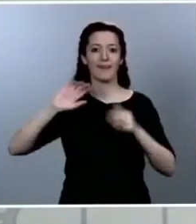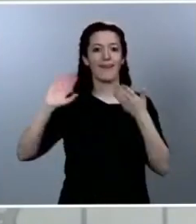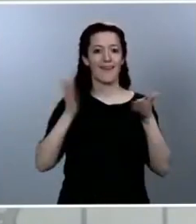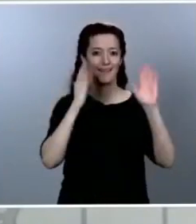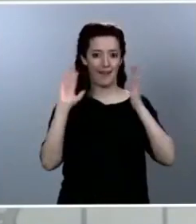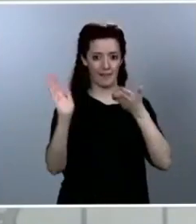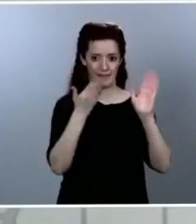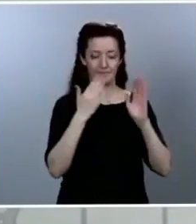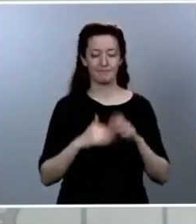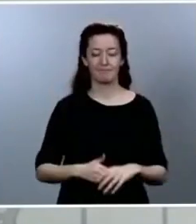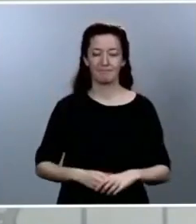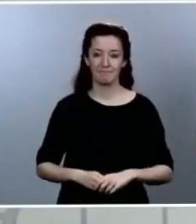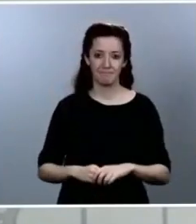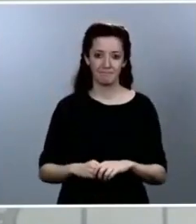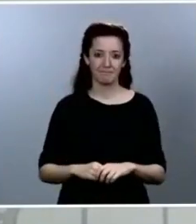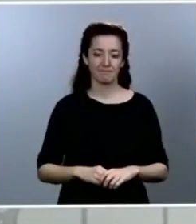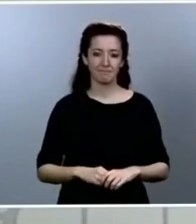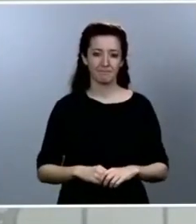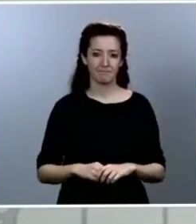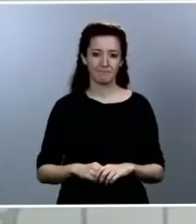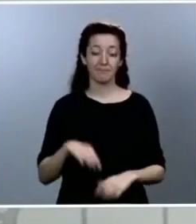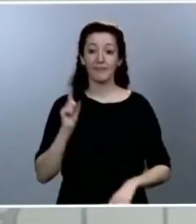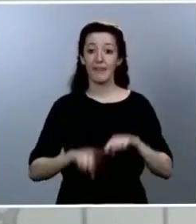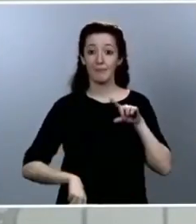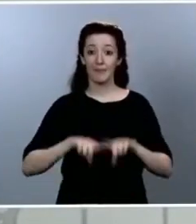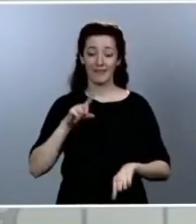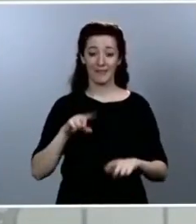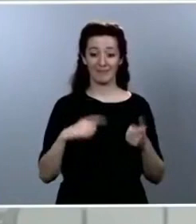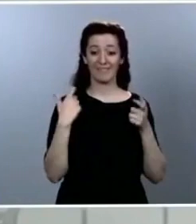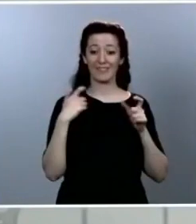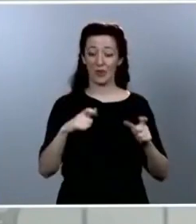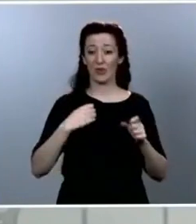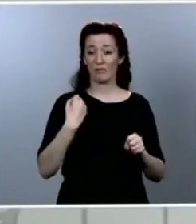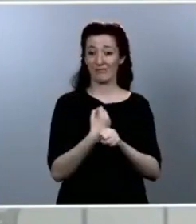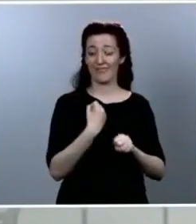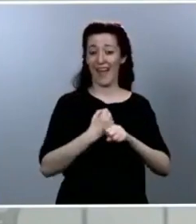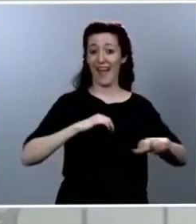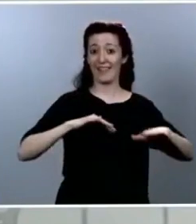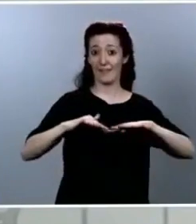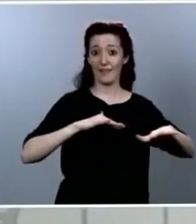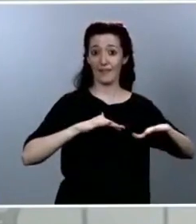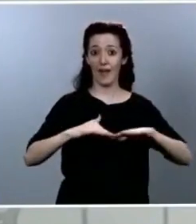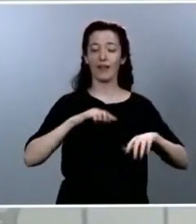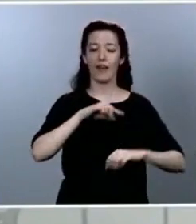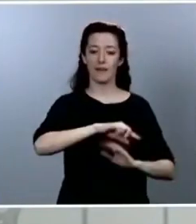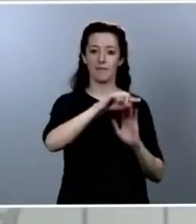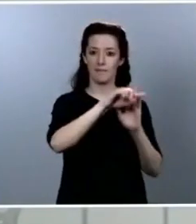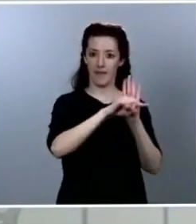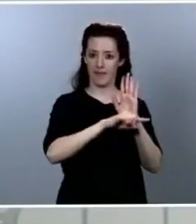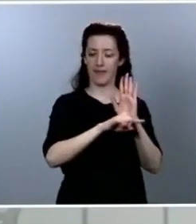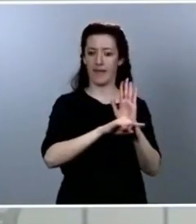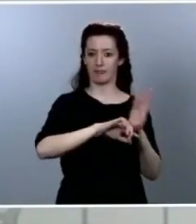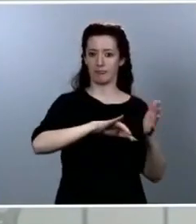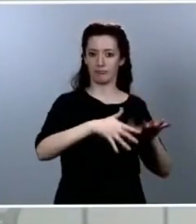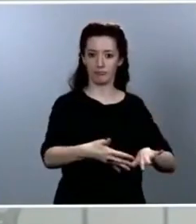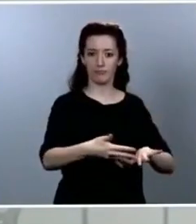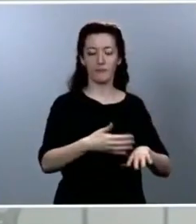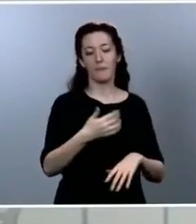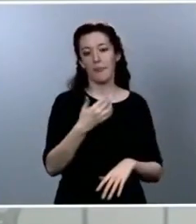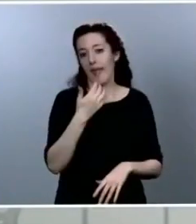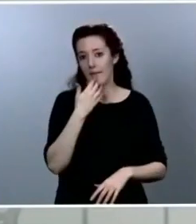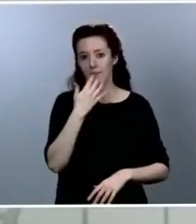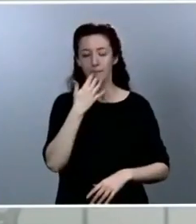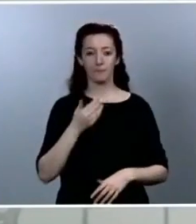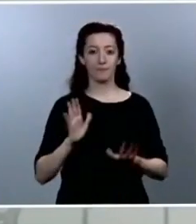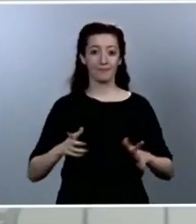En cada campo de actividad se fijarán pasos sucesivos, tanto en lo que se refiere a la reapertura de los comercios,